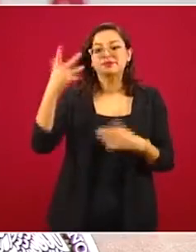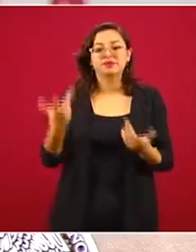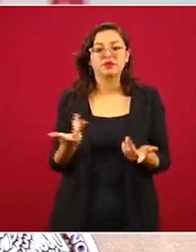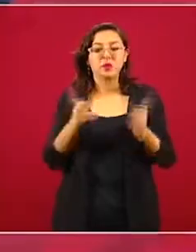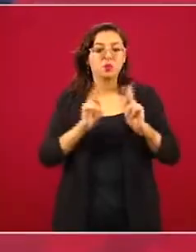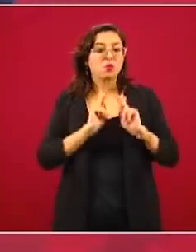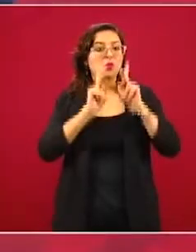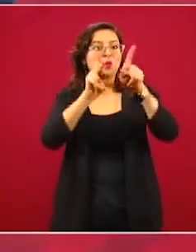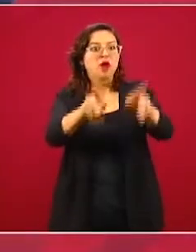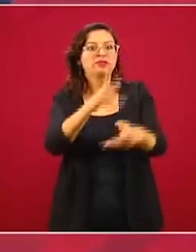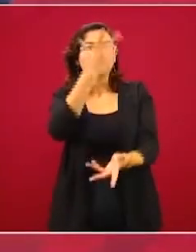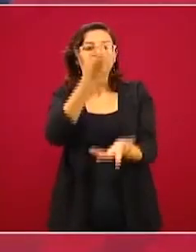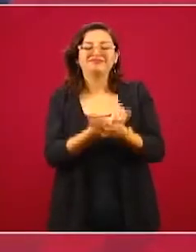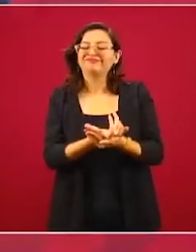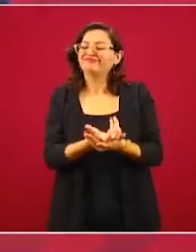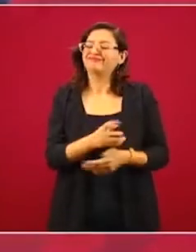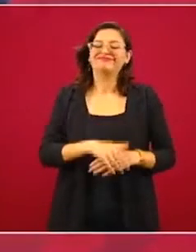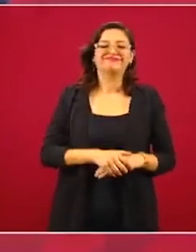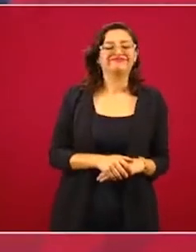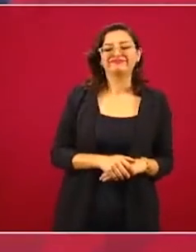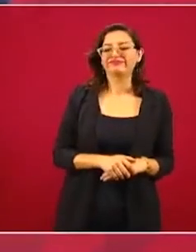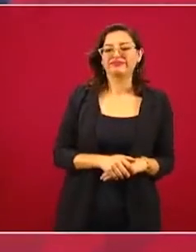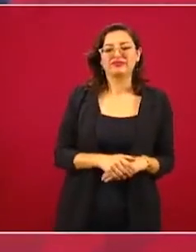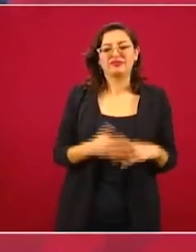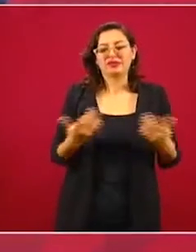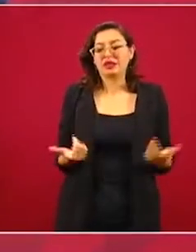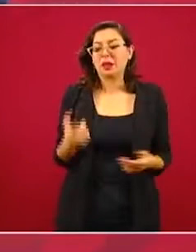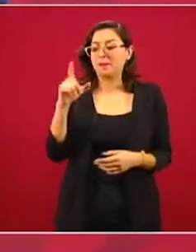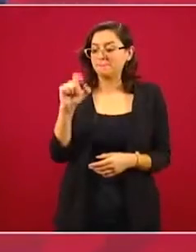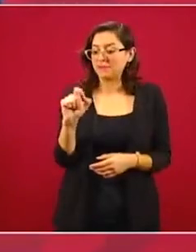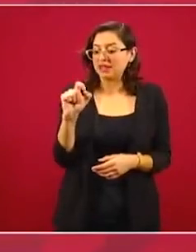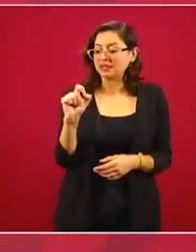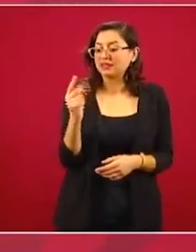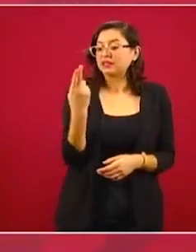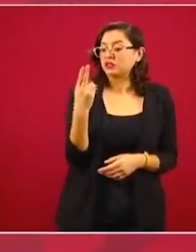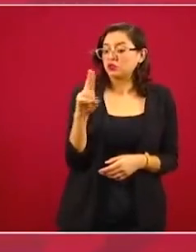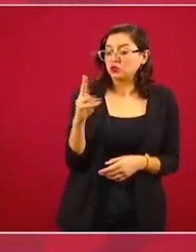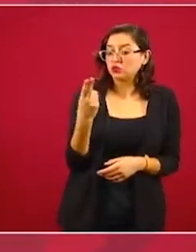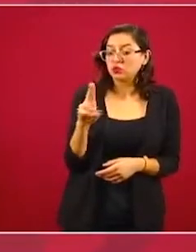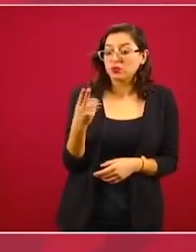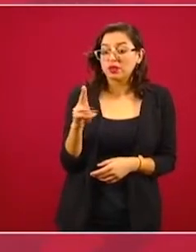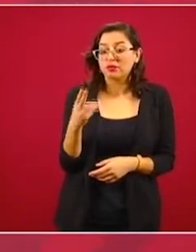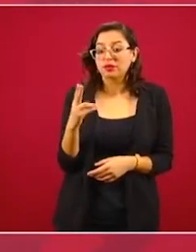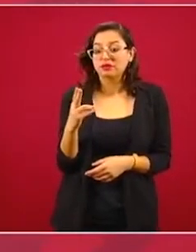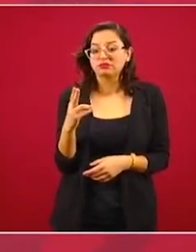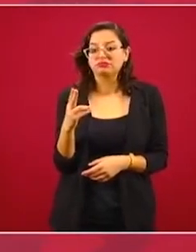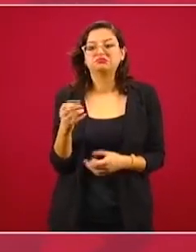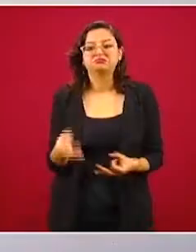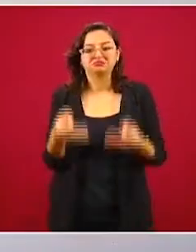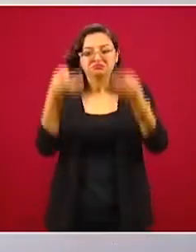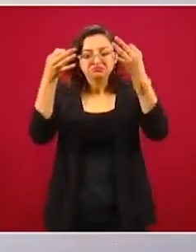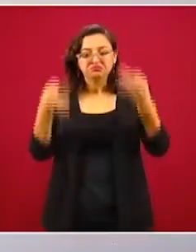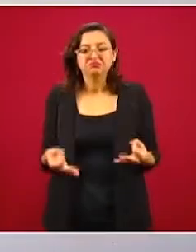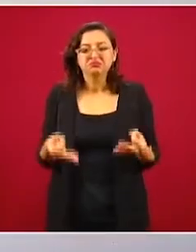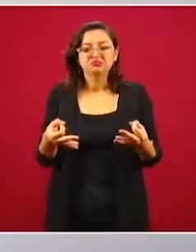puentes, que el 20 de noviembre fuese el día